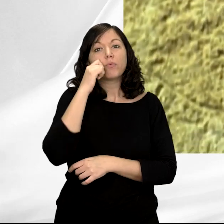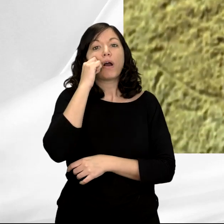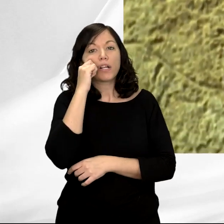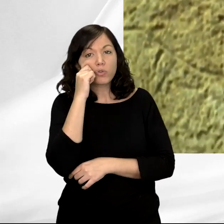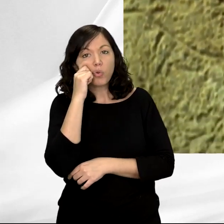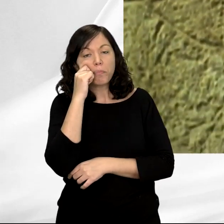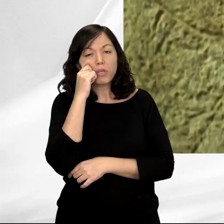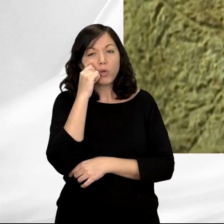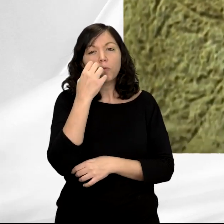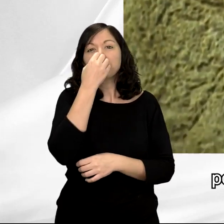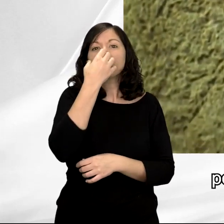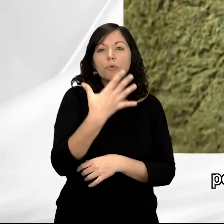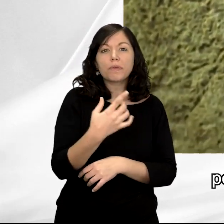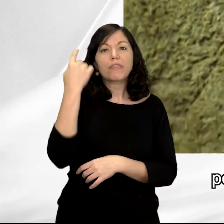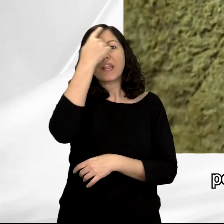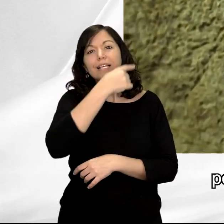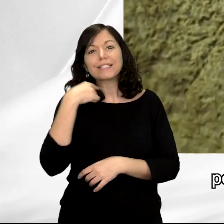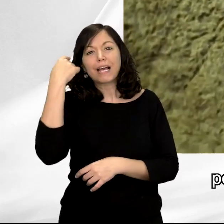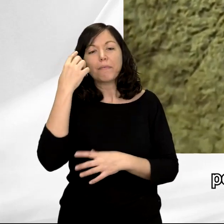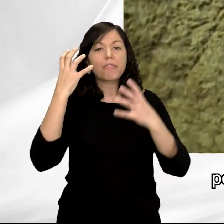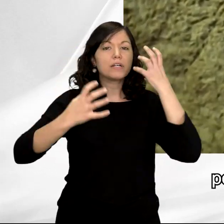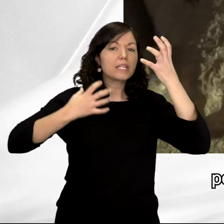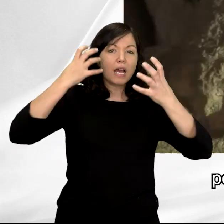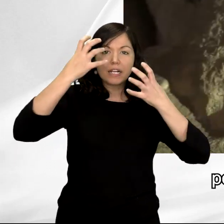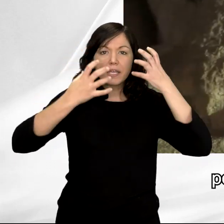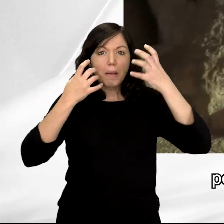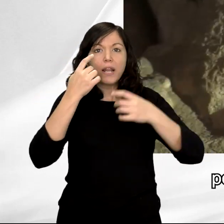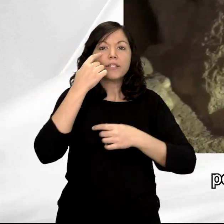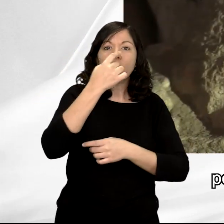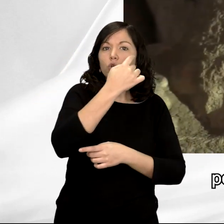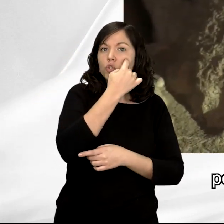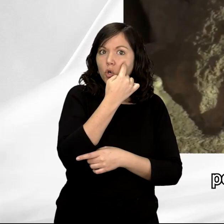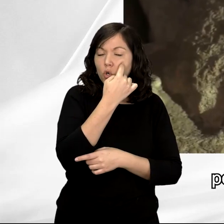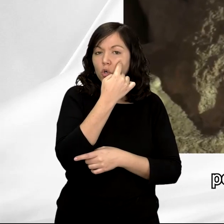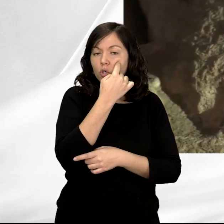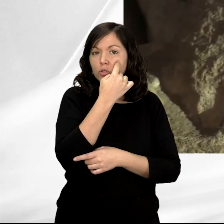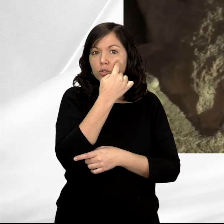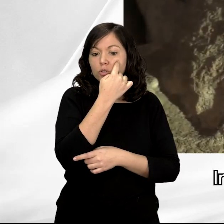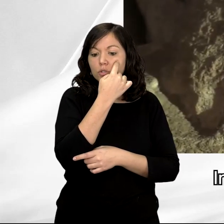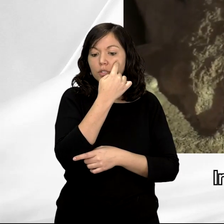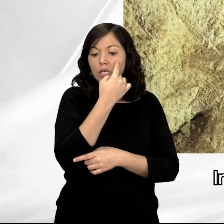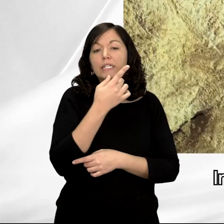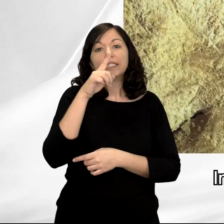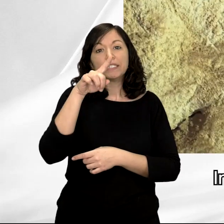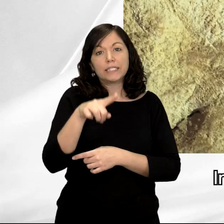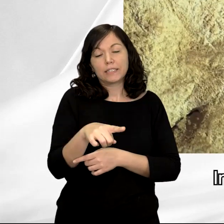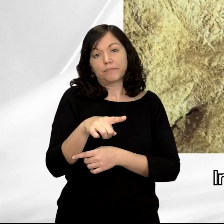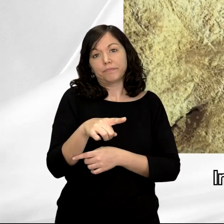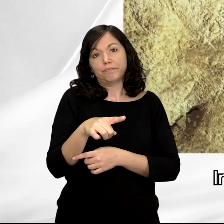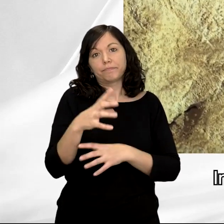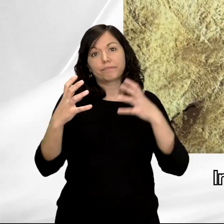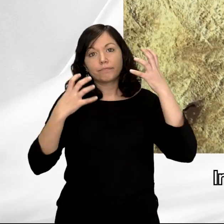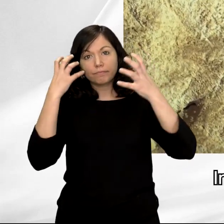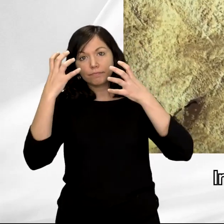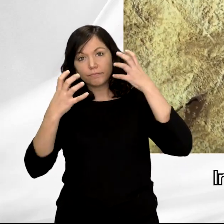particular y muy preciso, por ejemplo, de las cabezas de los animales, de los ojos, de los ollares, incluso llegaba a marcar el lagrimal en algunos de